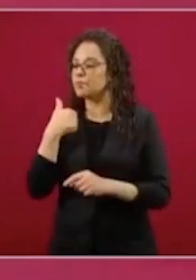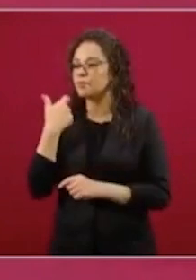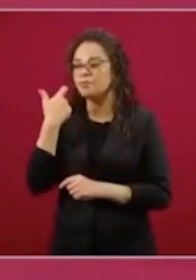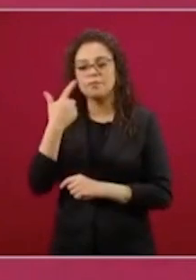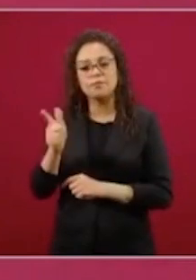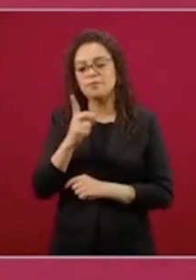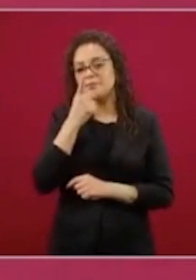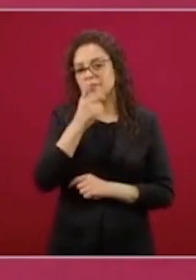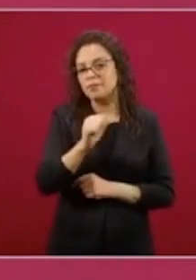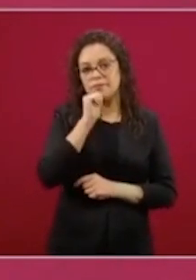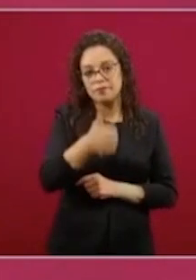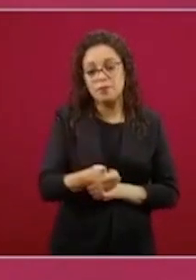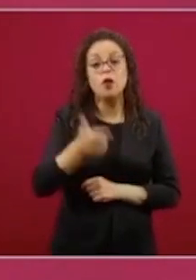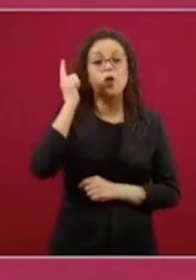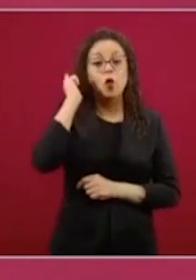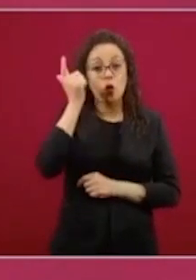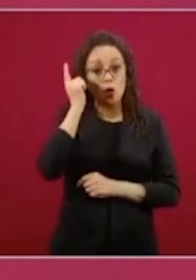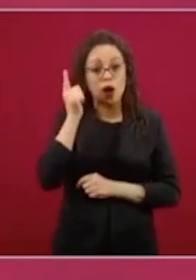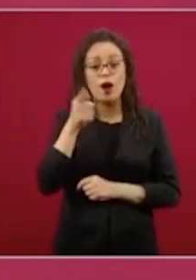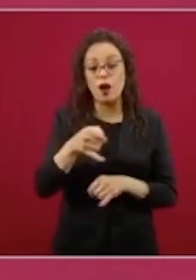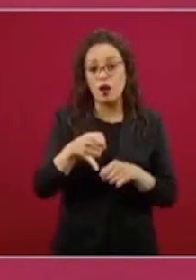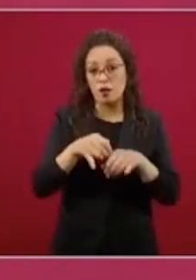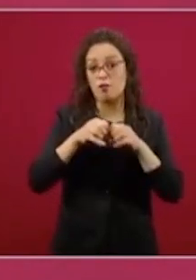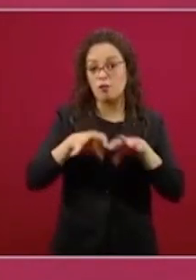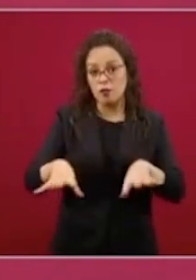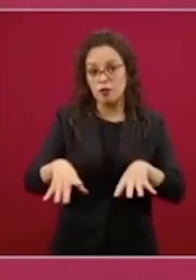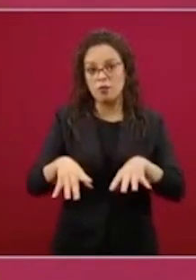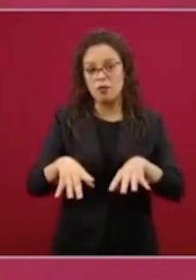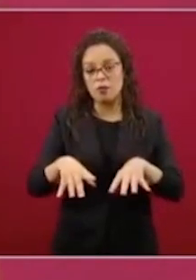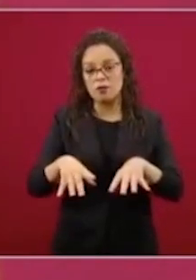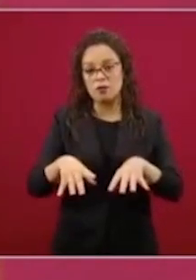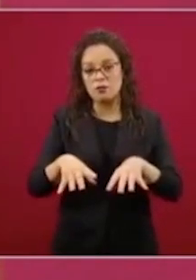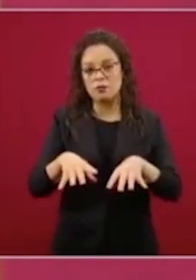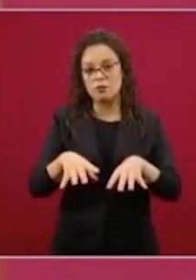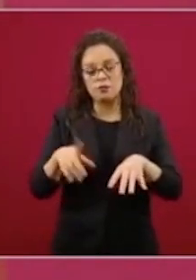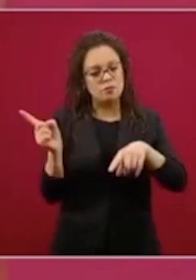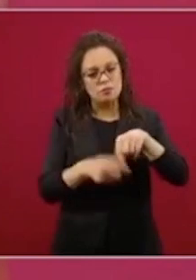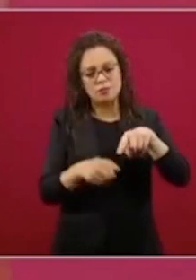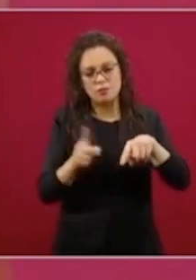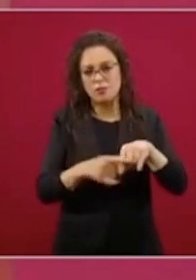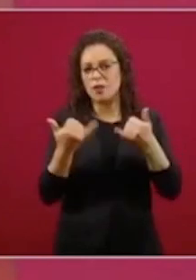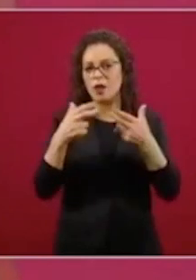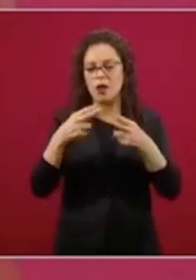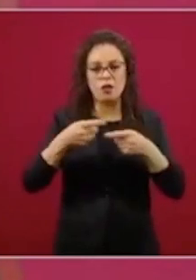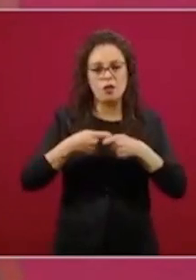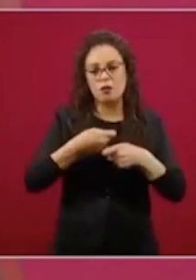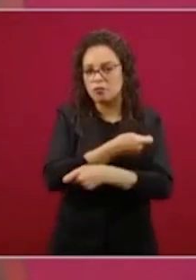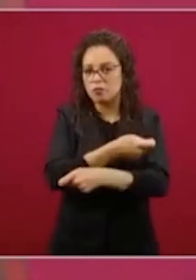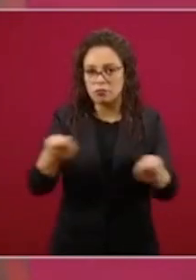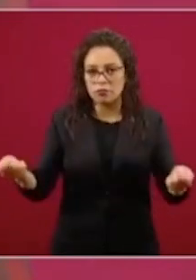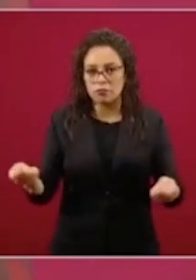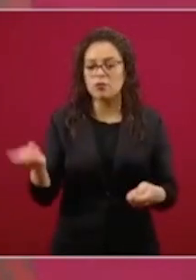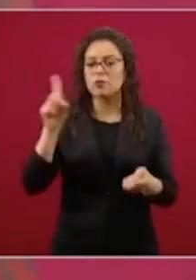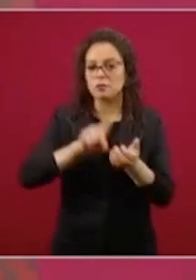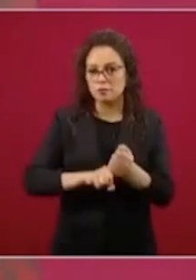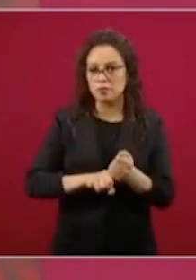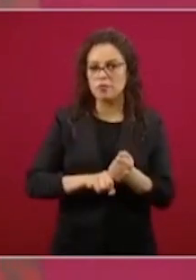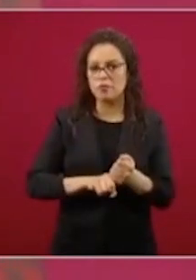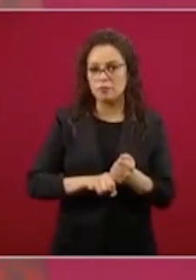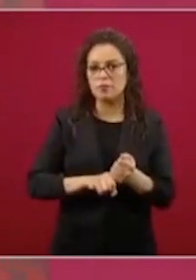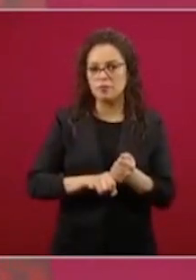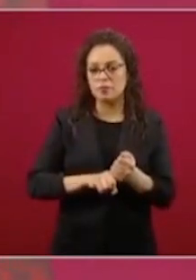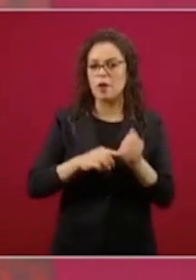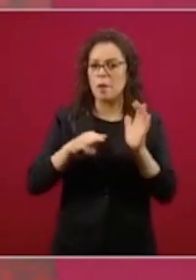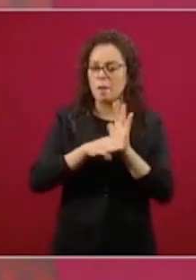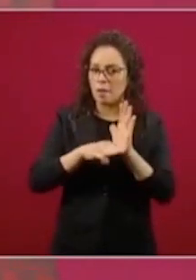retiren y que confiemos en la gente, en la madurez